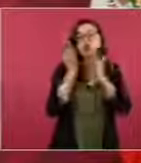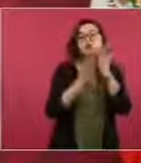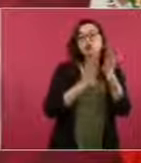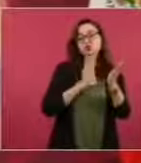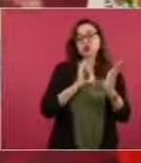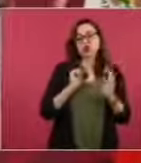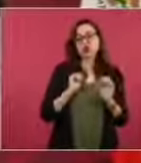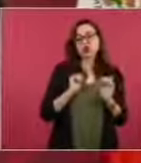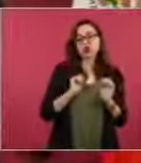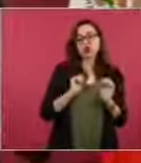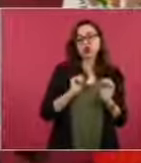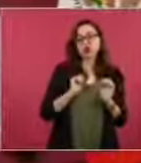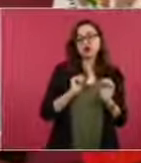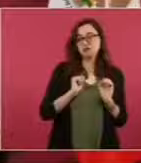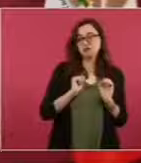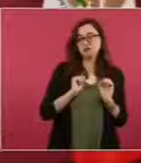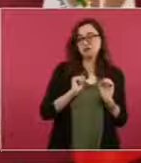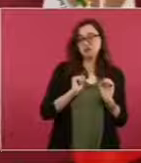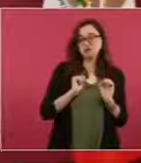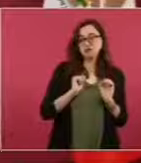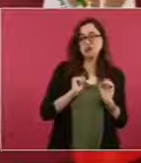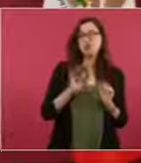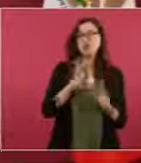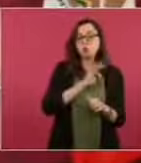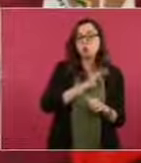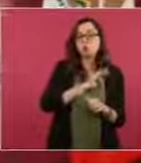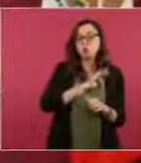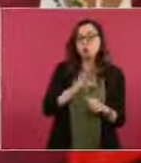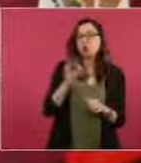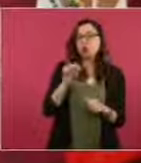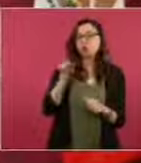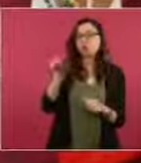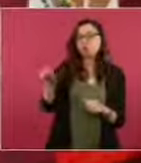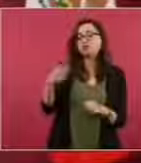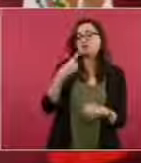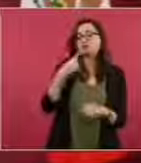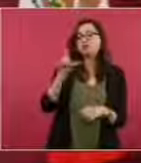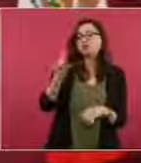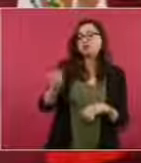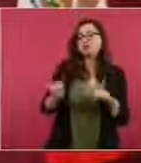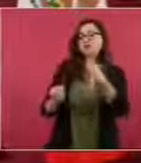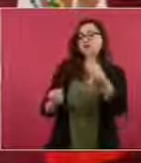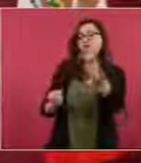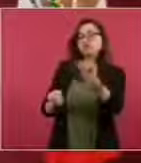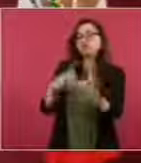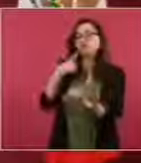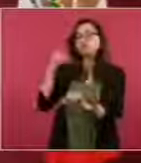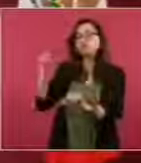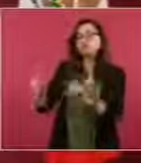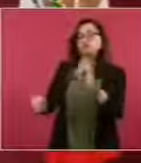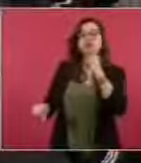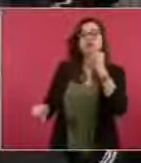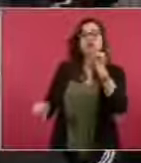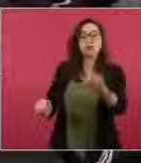Y eso me permite poder decir que soy más que tú,